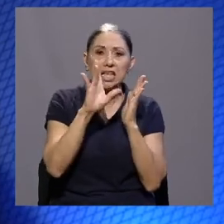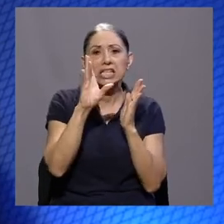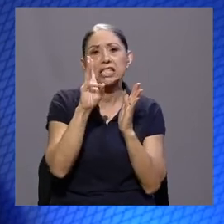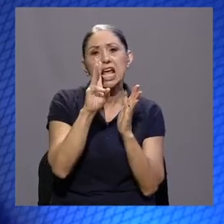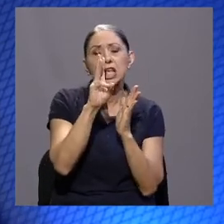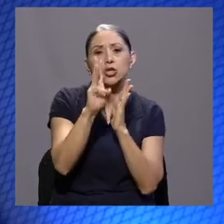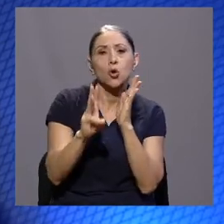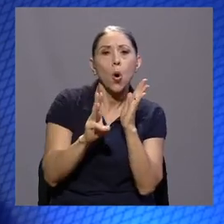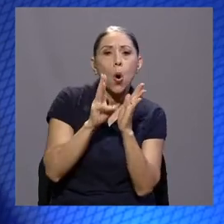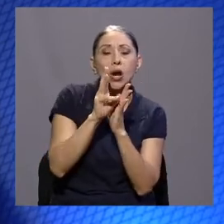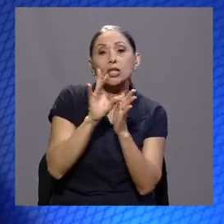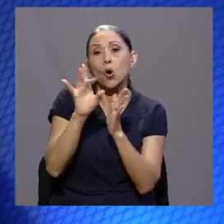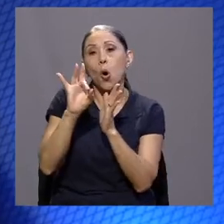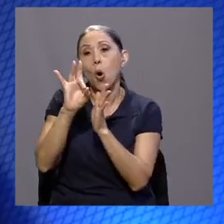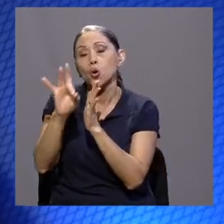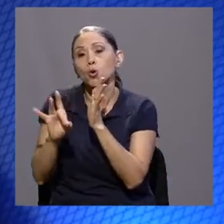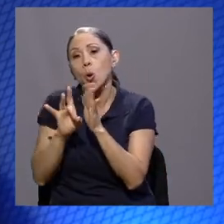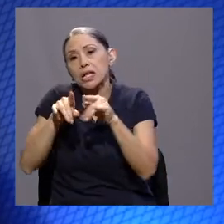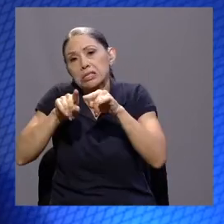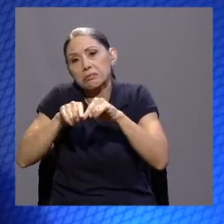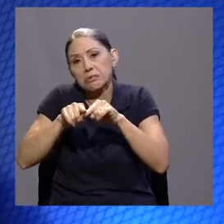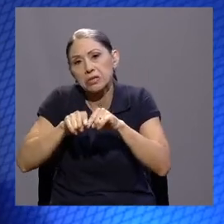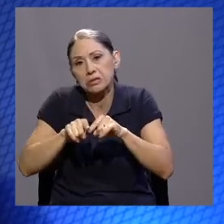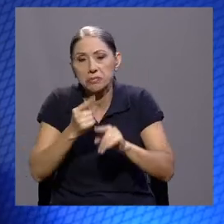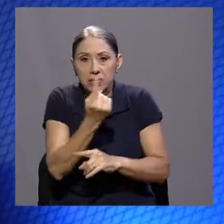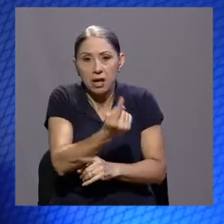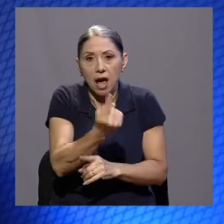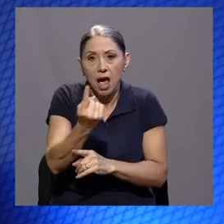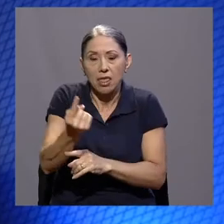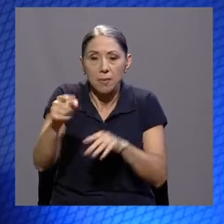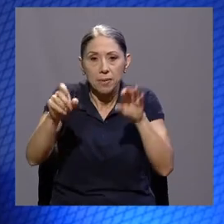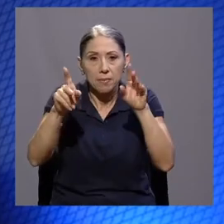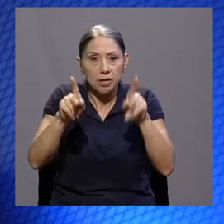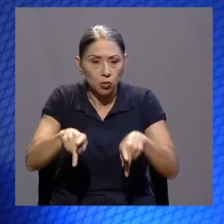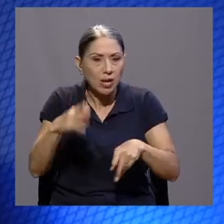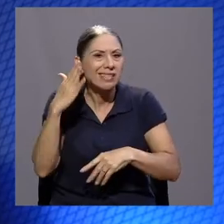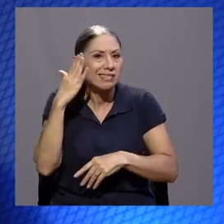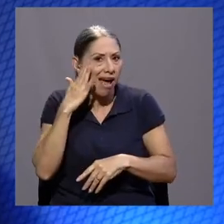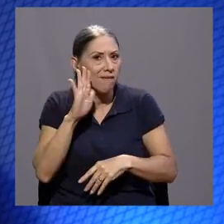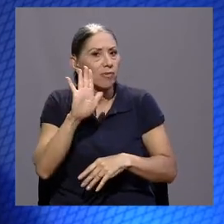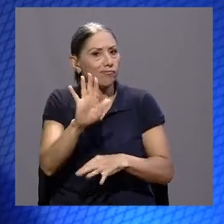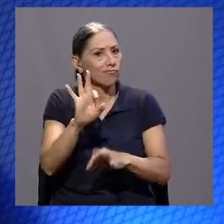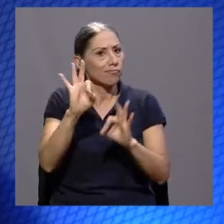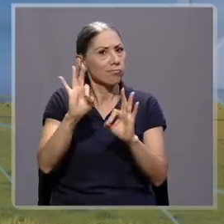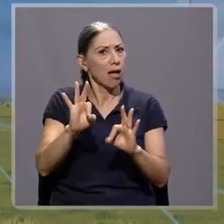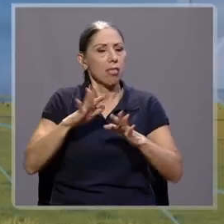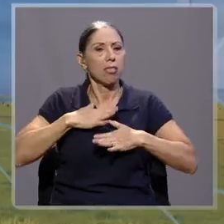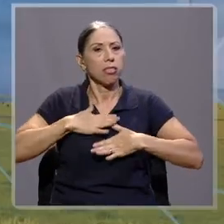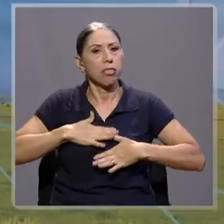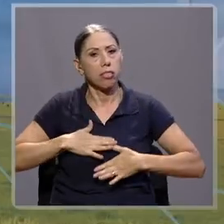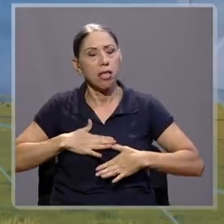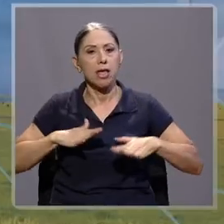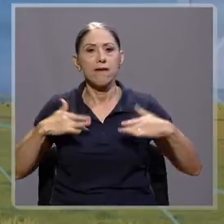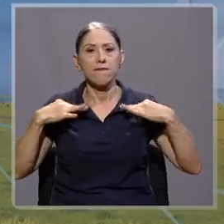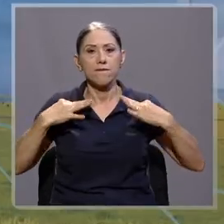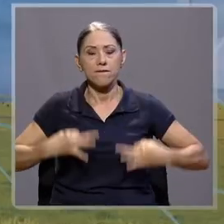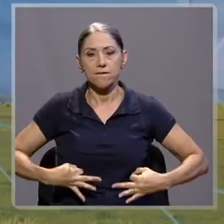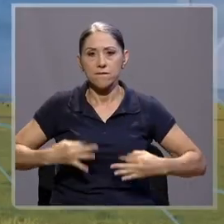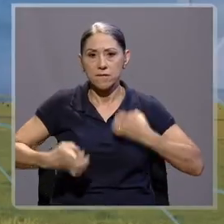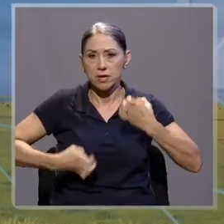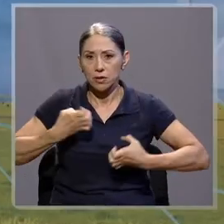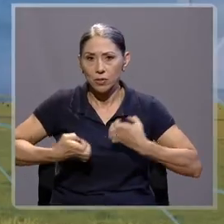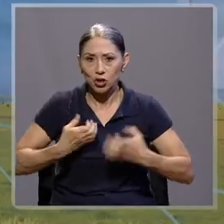que cada persona considere que es su descanso óptimo a nivel físico y a nivel emocional. A nivel de lo que son las